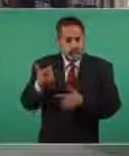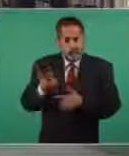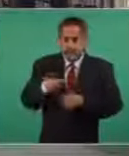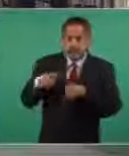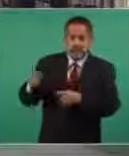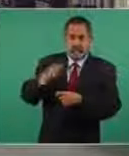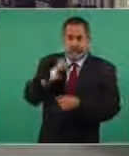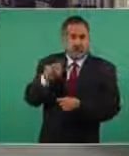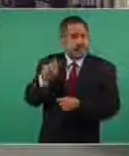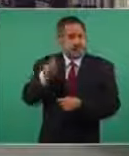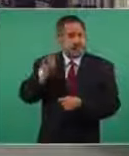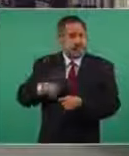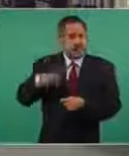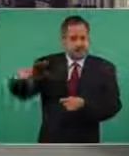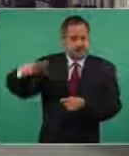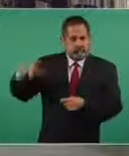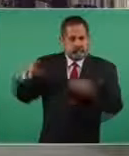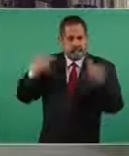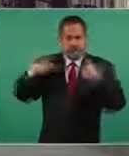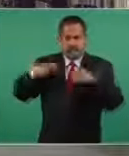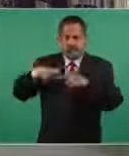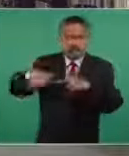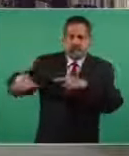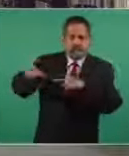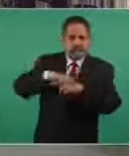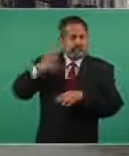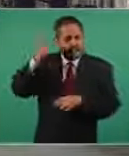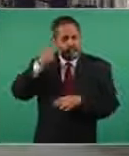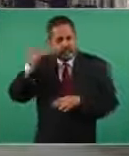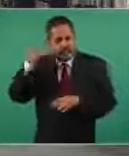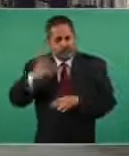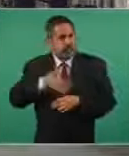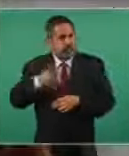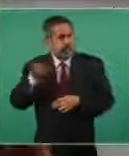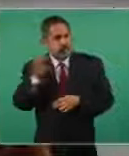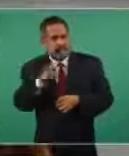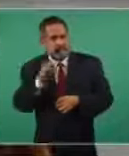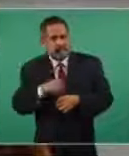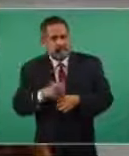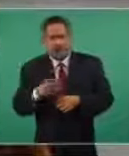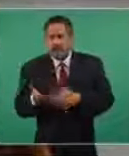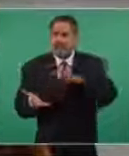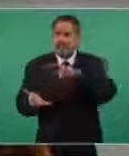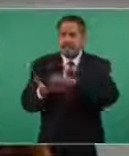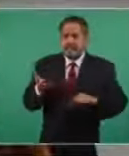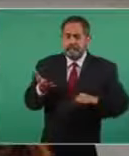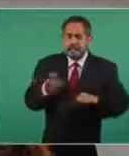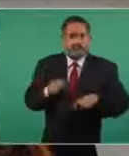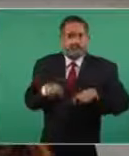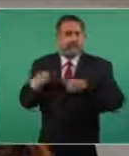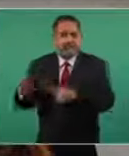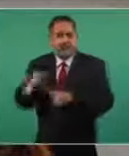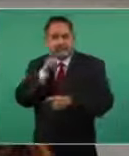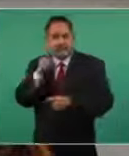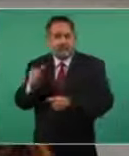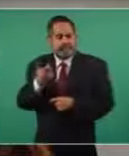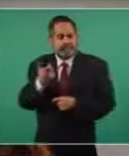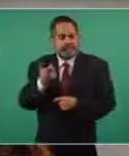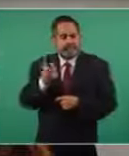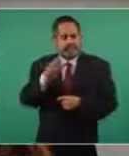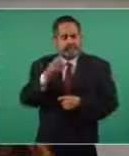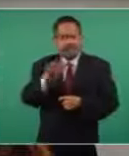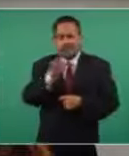dinero de los maestros activos y jubilados. Les descuentan, pero no les dan su dinero de la caja de ahorro.